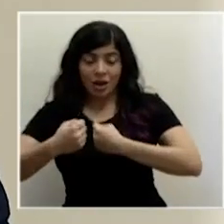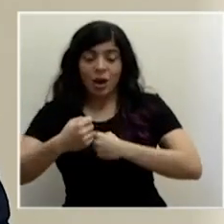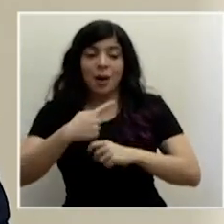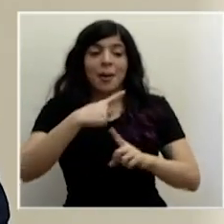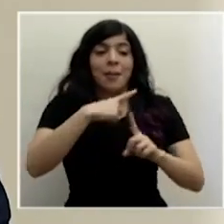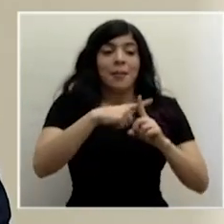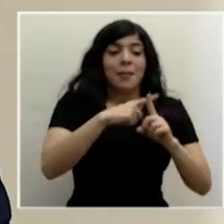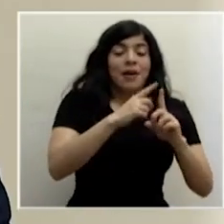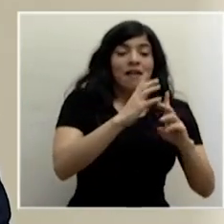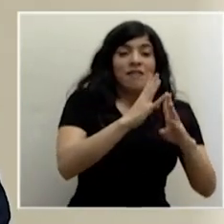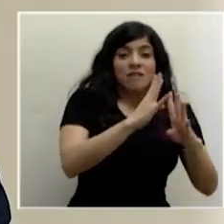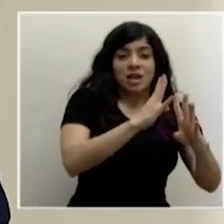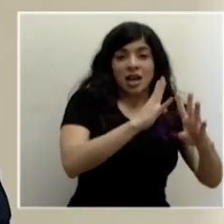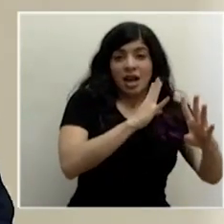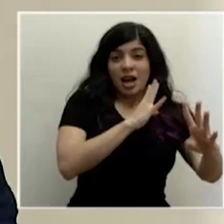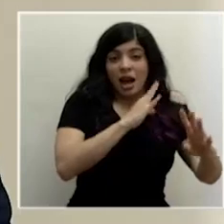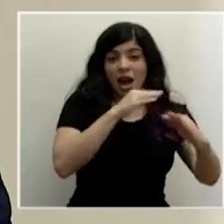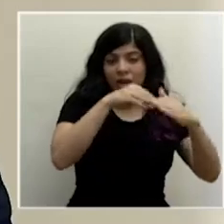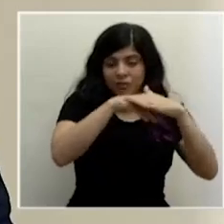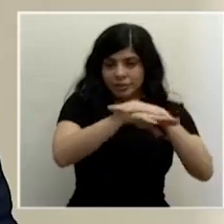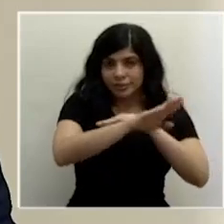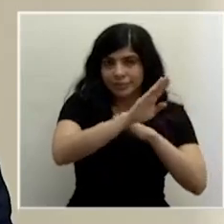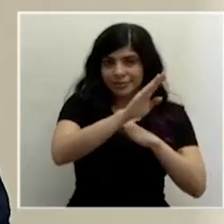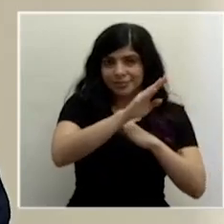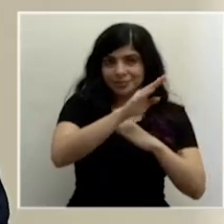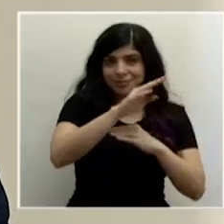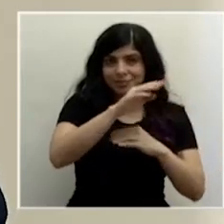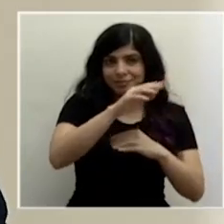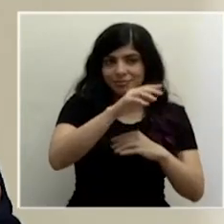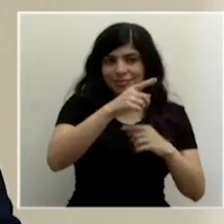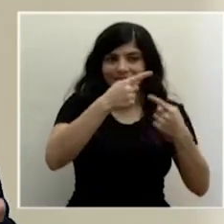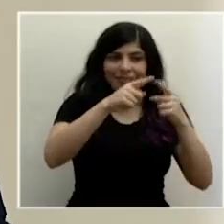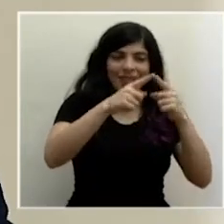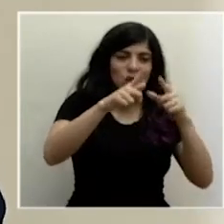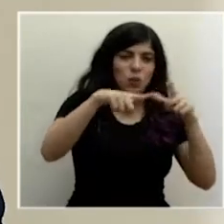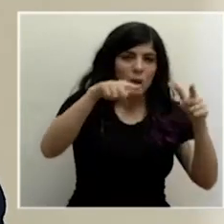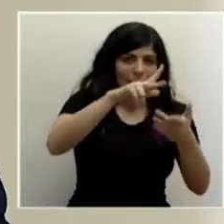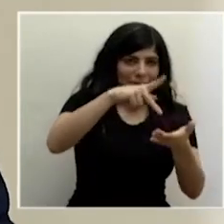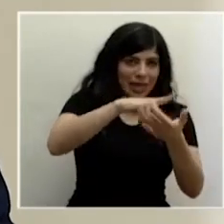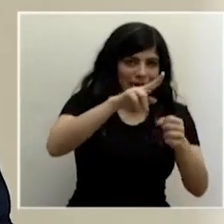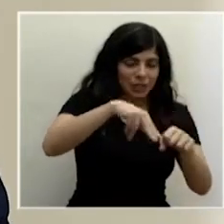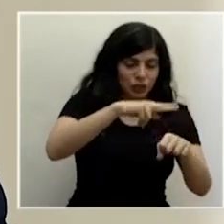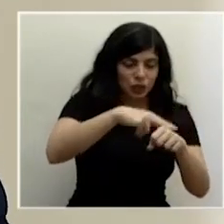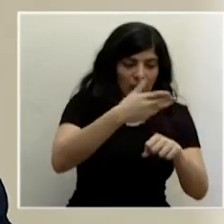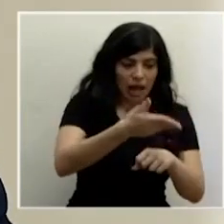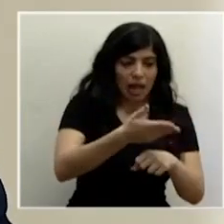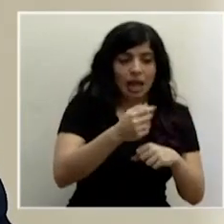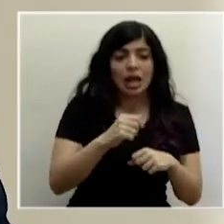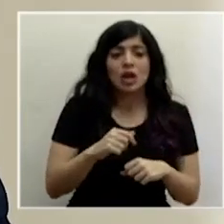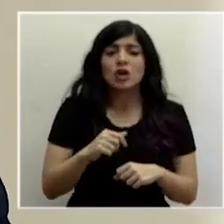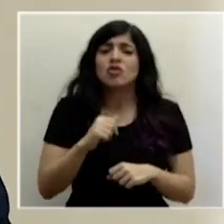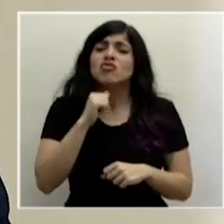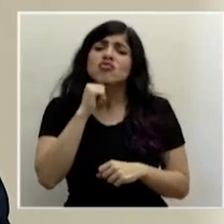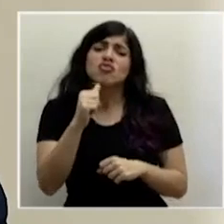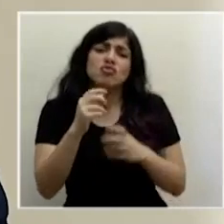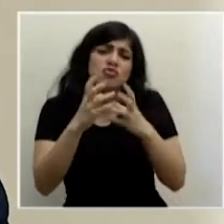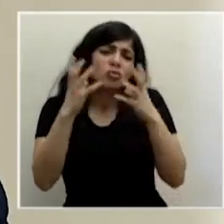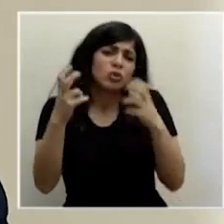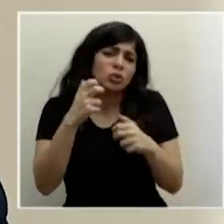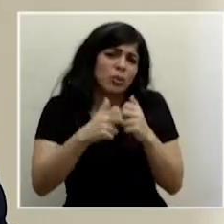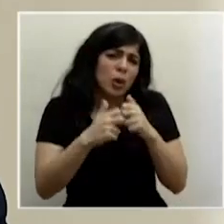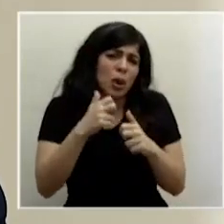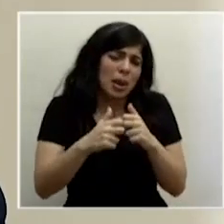filas de entrada a los diferentes puestos del Parque Nacional. No hay tanto problema